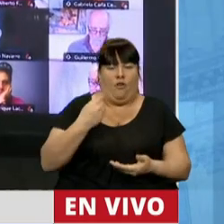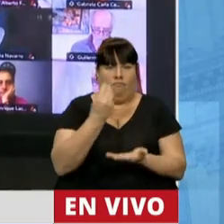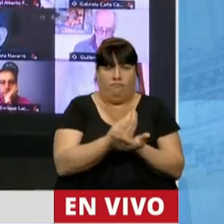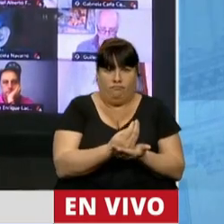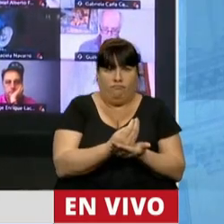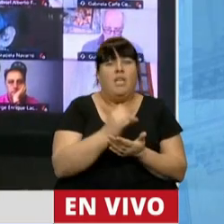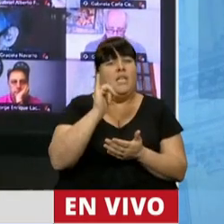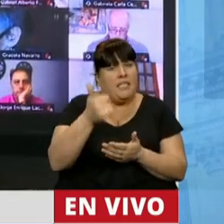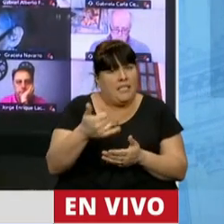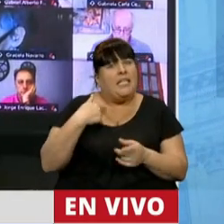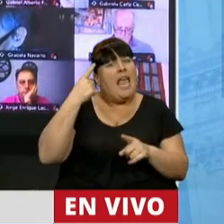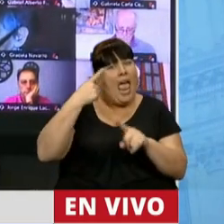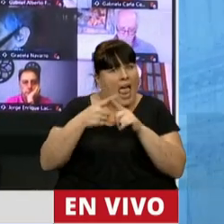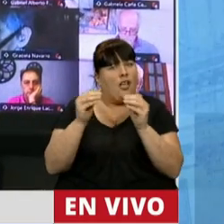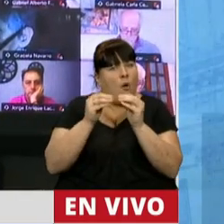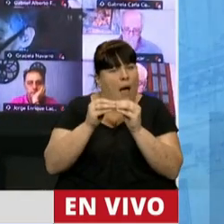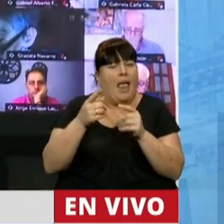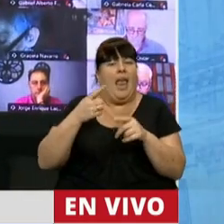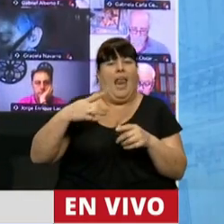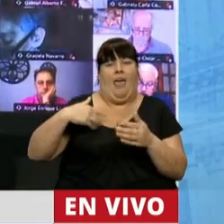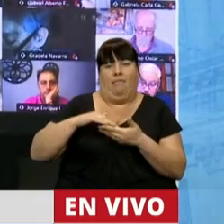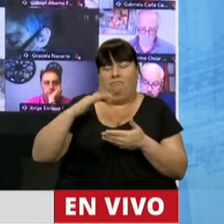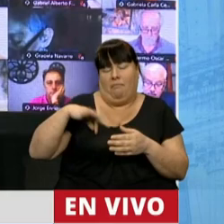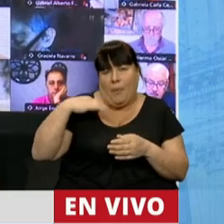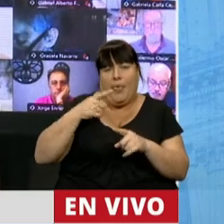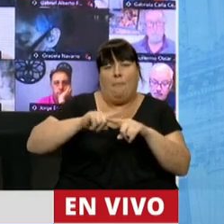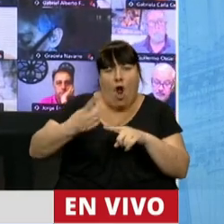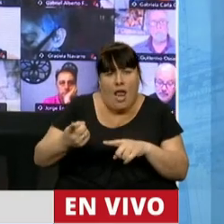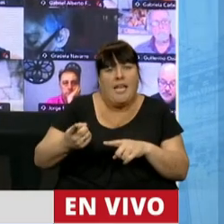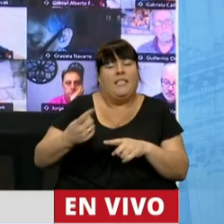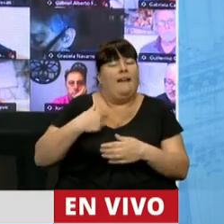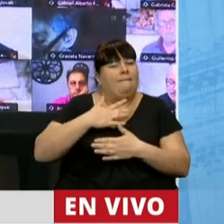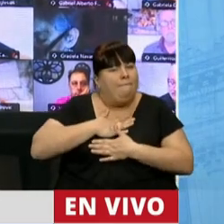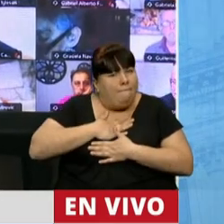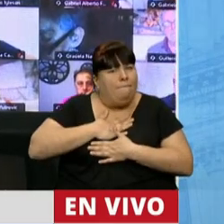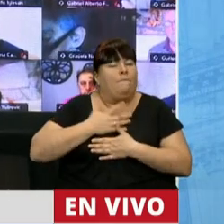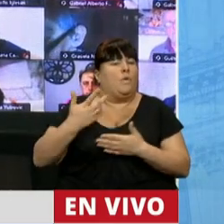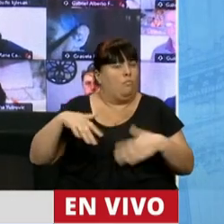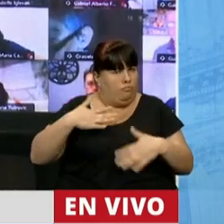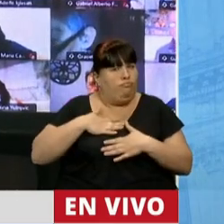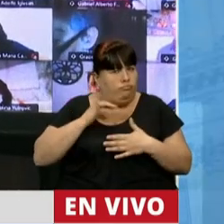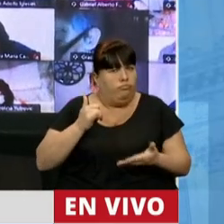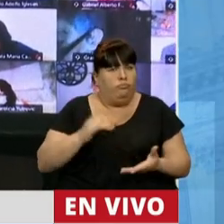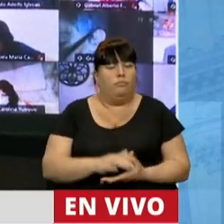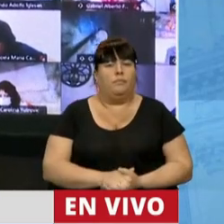Sí fue una compañera de vida y una compañera de la política con quien le tuve mucho aprecio y muchísimo cariño.